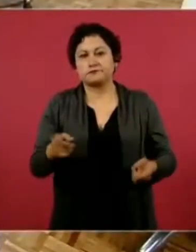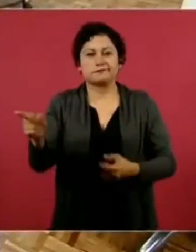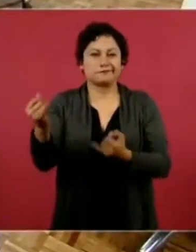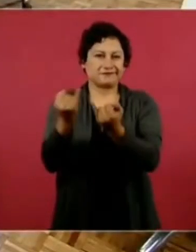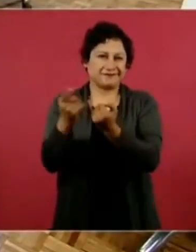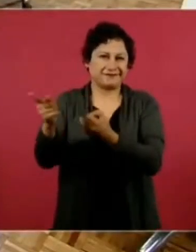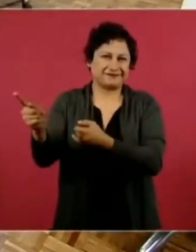Vamos con Armando.